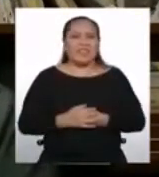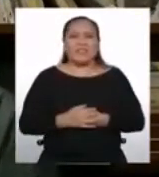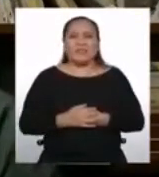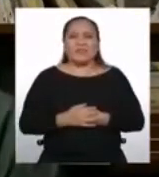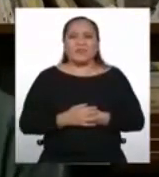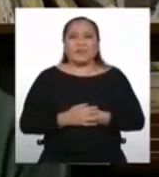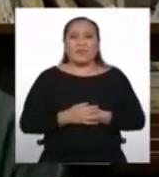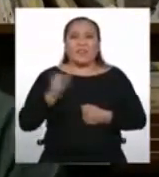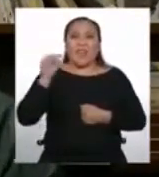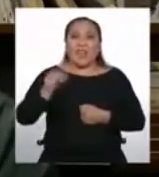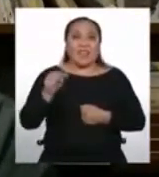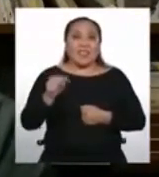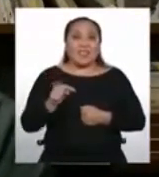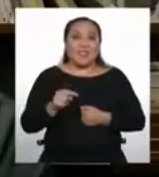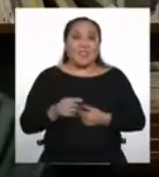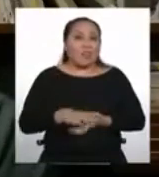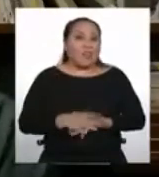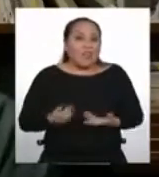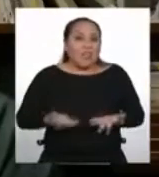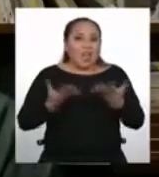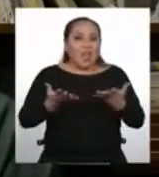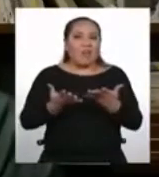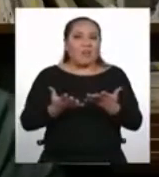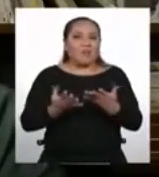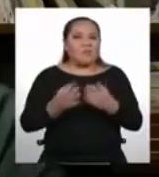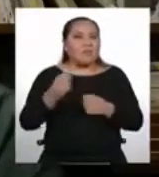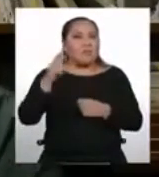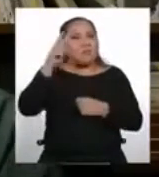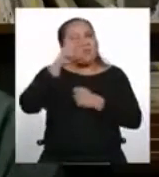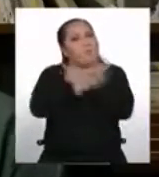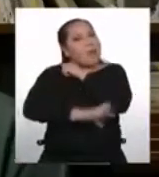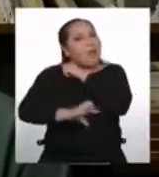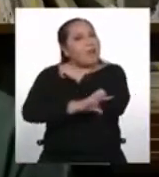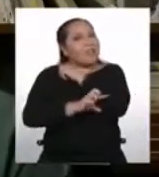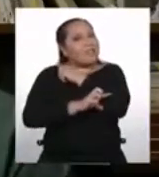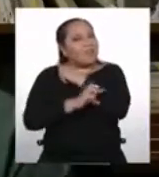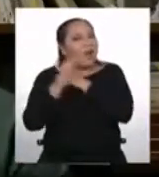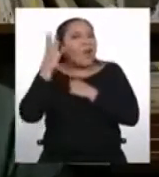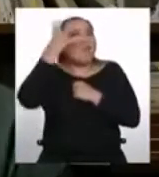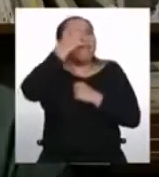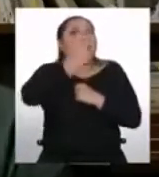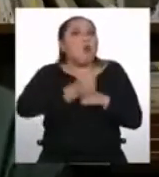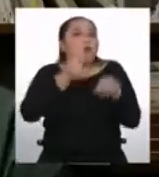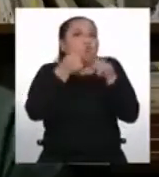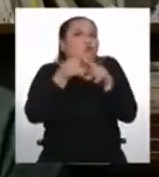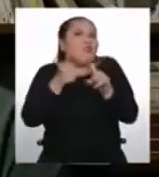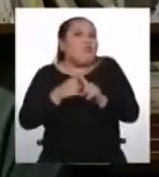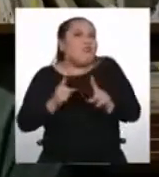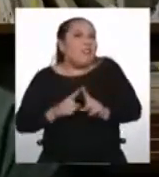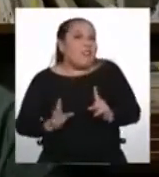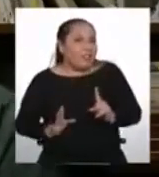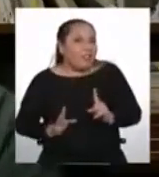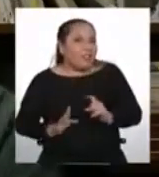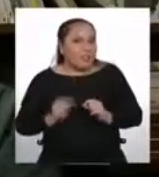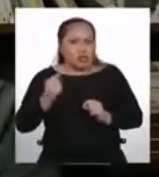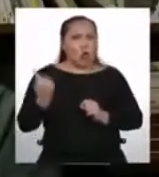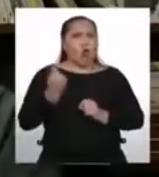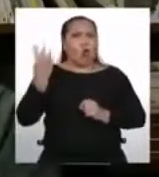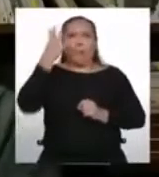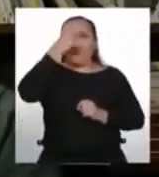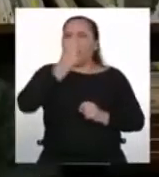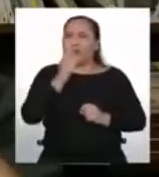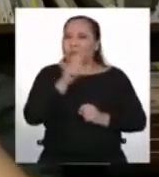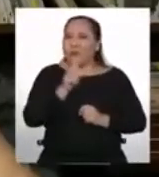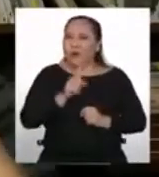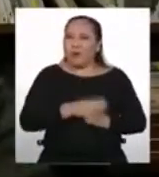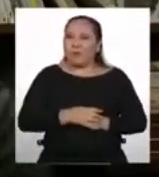Y eso nos hace más ricos como país, ¿no? No es solo algo bonito, es más que eso. Nos hace